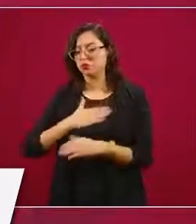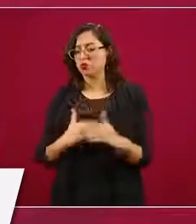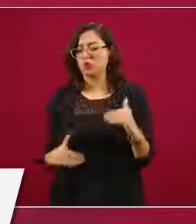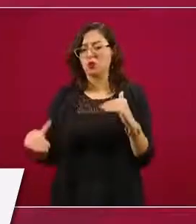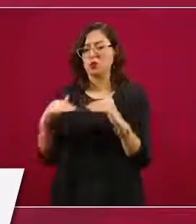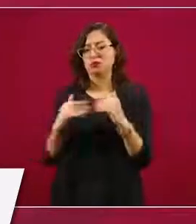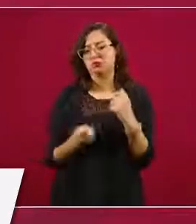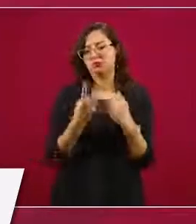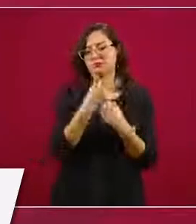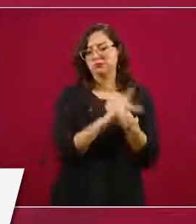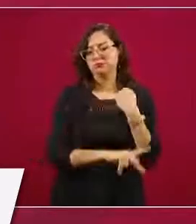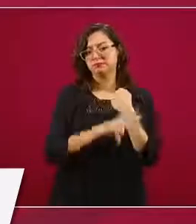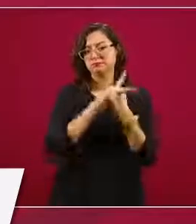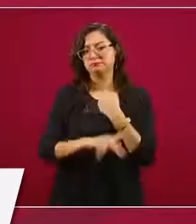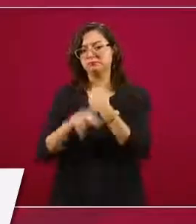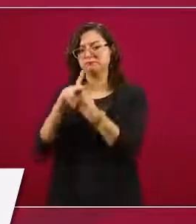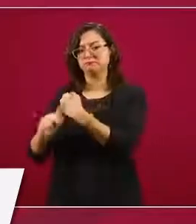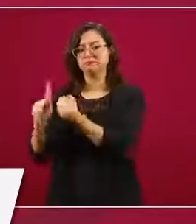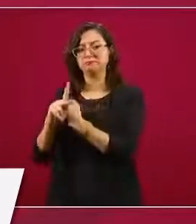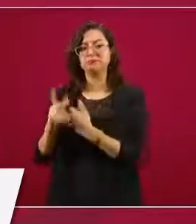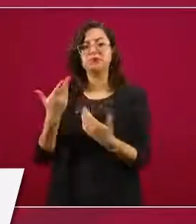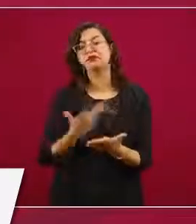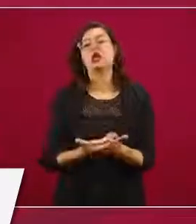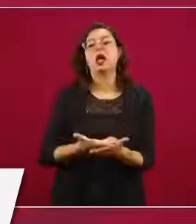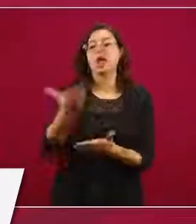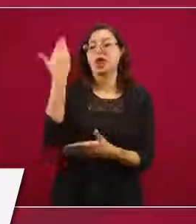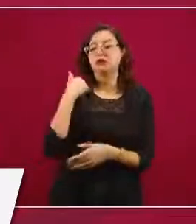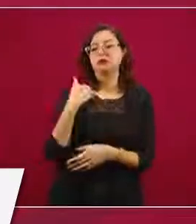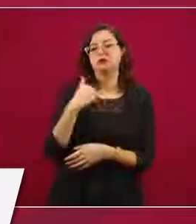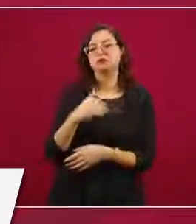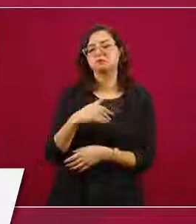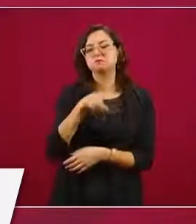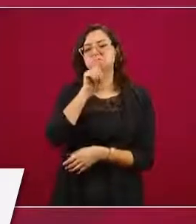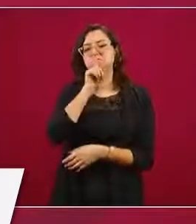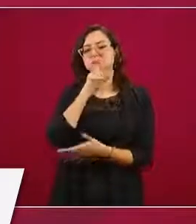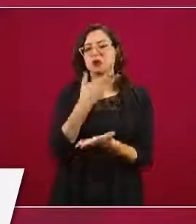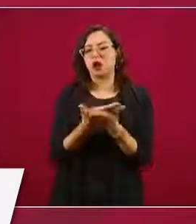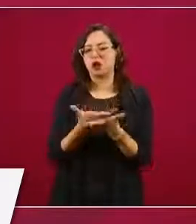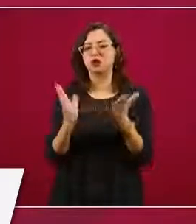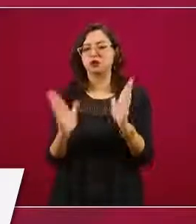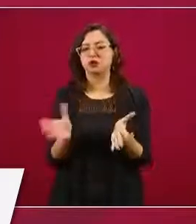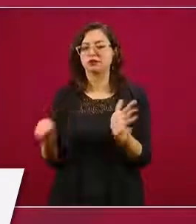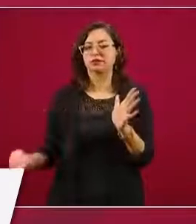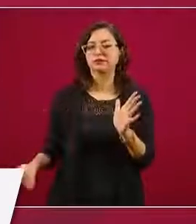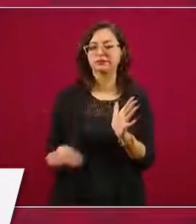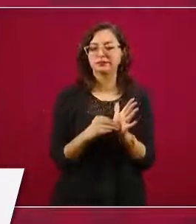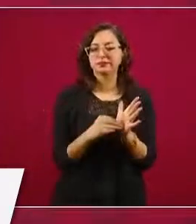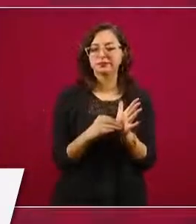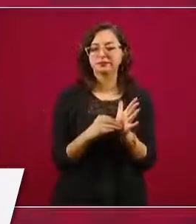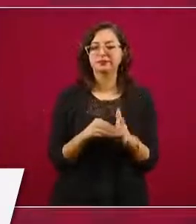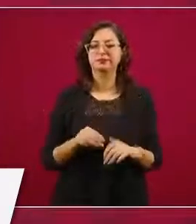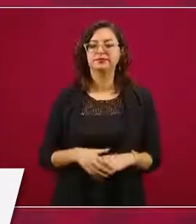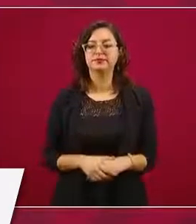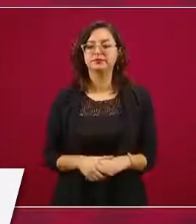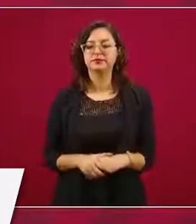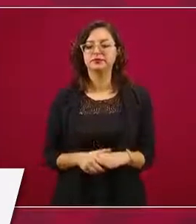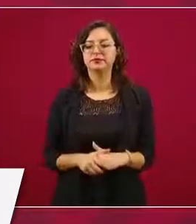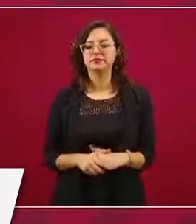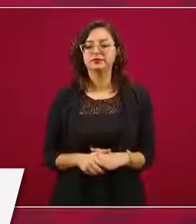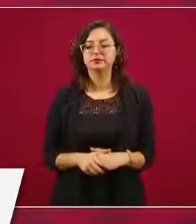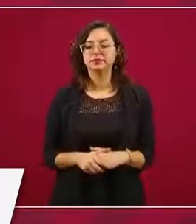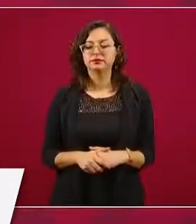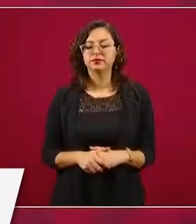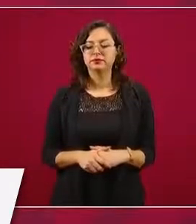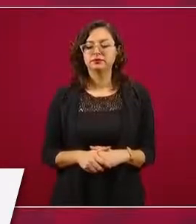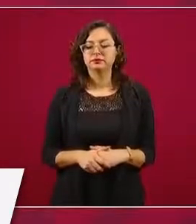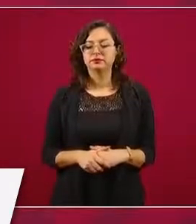Esto no se contemplaba anteriormente. Y derivado de las buenas relaciones que